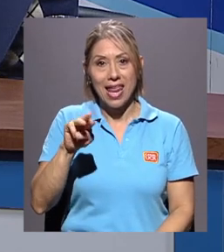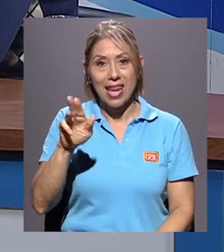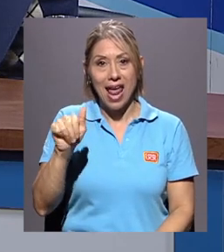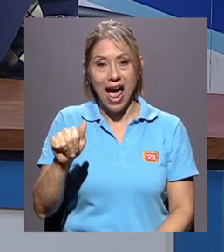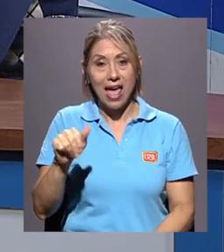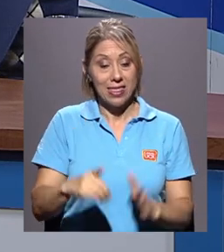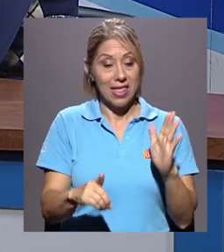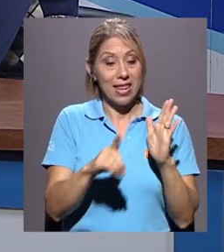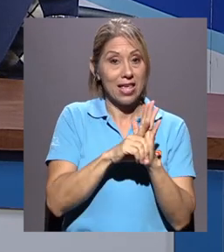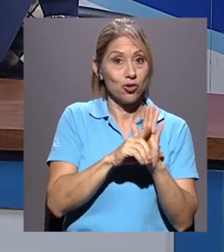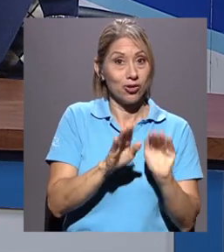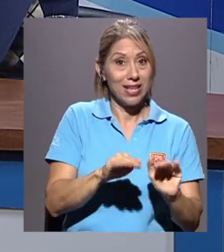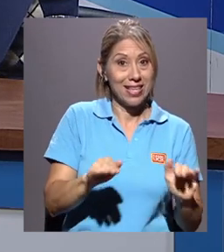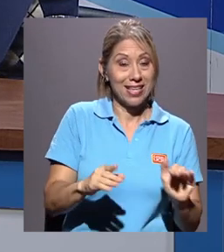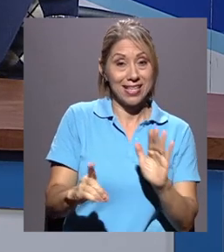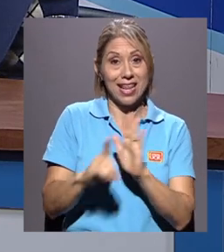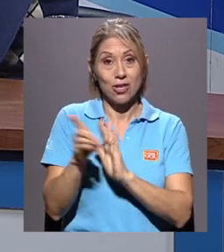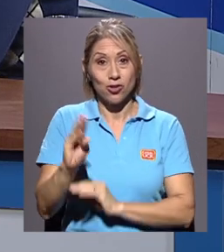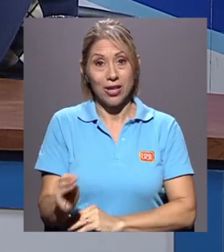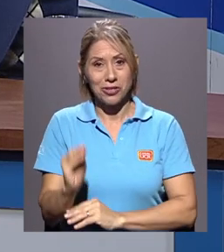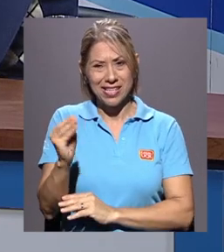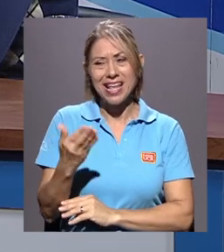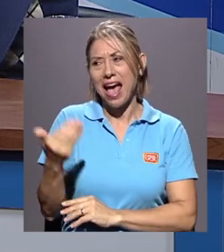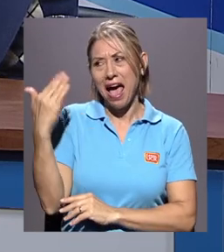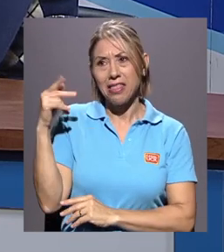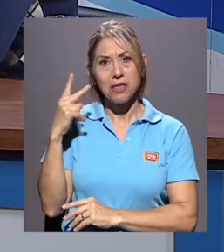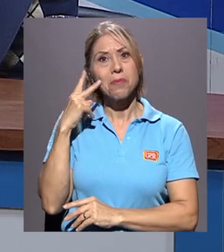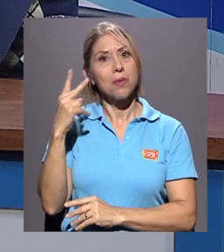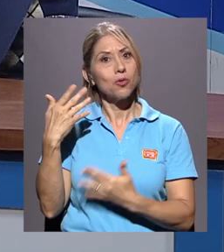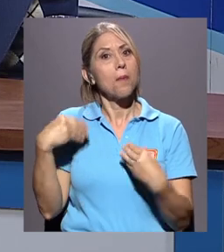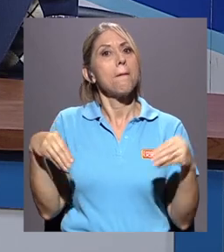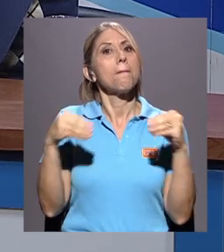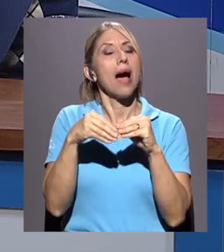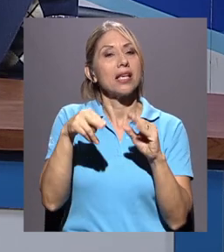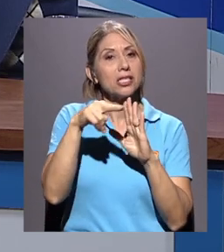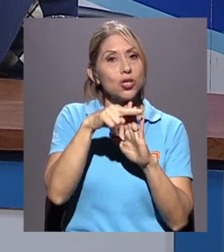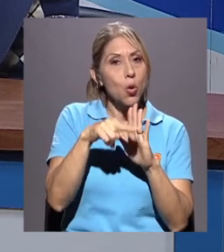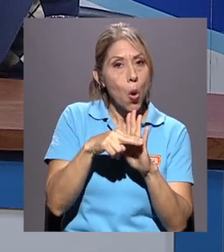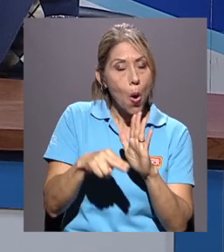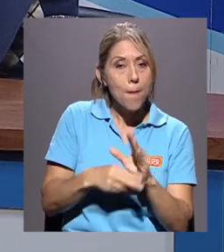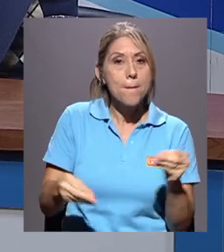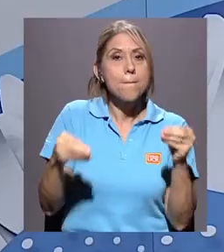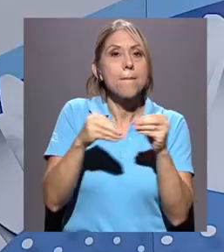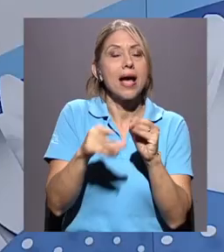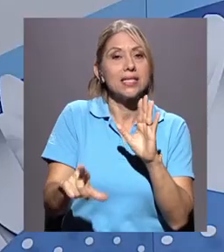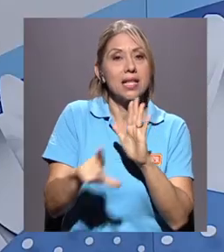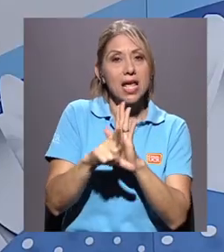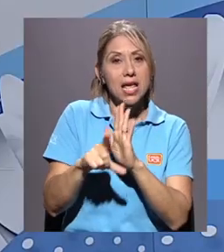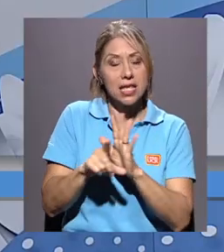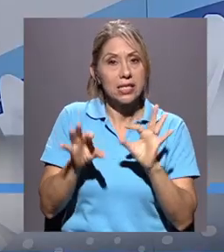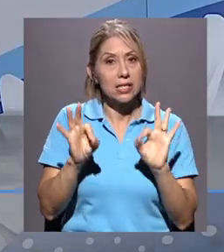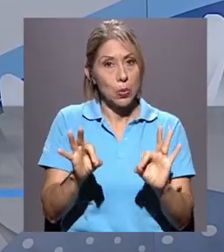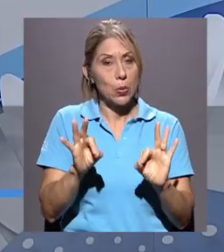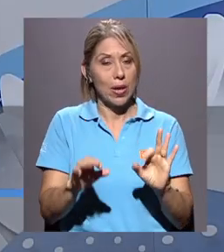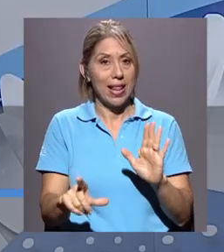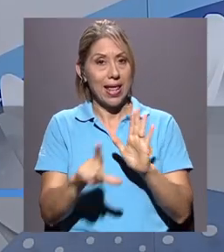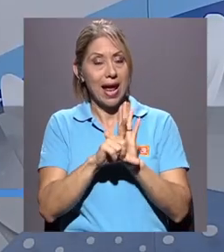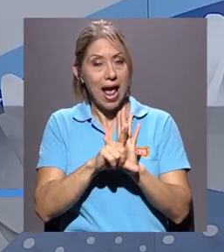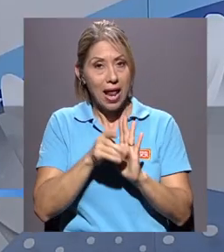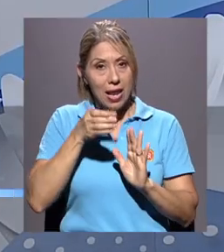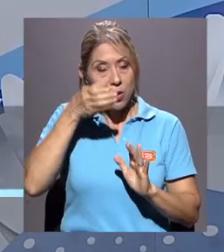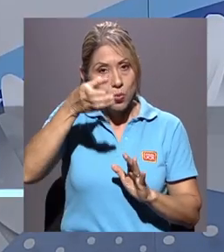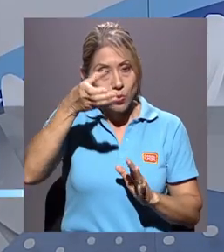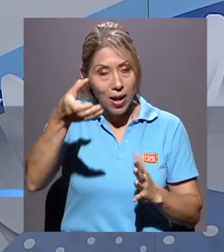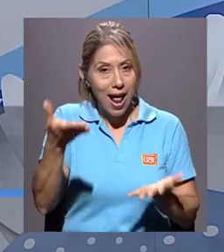periodo, en la década de los 90, pues pudimos ver este ascenso normativo jurídico y cultural también, porque no solo se trata de una cuestión que se